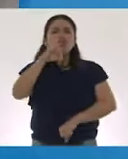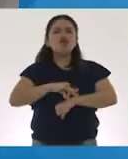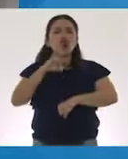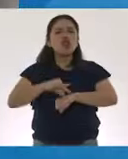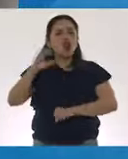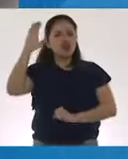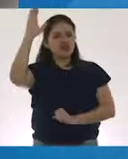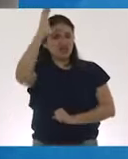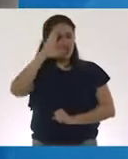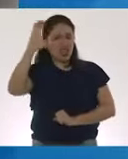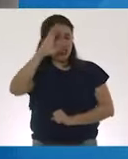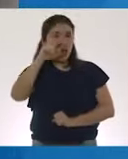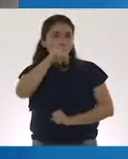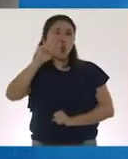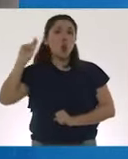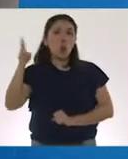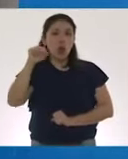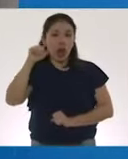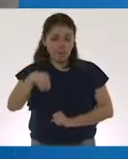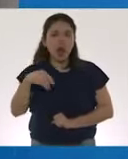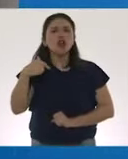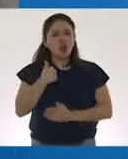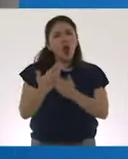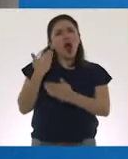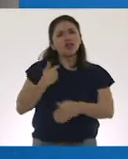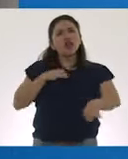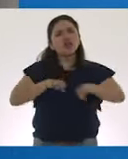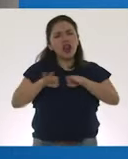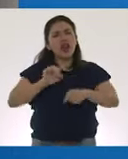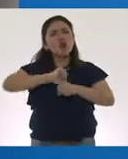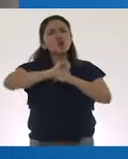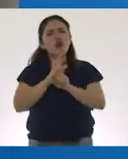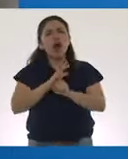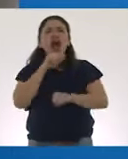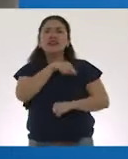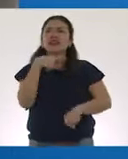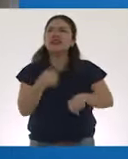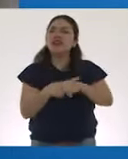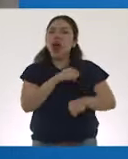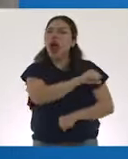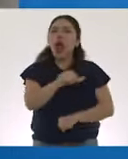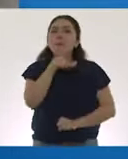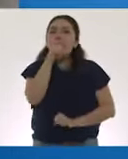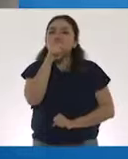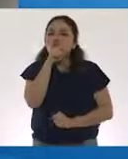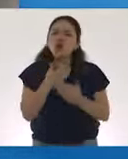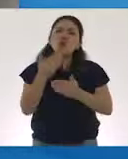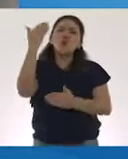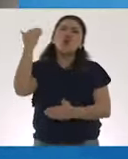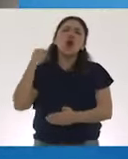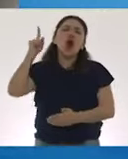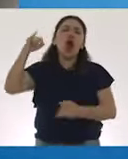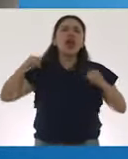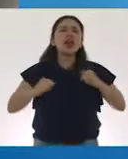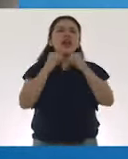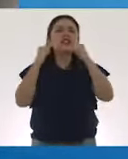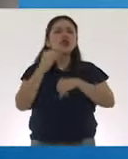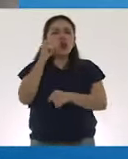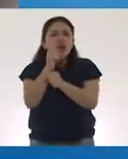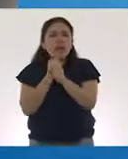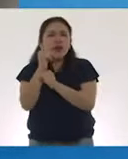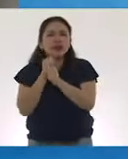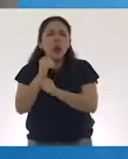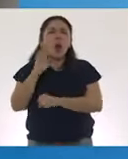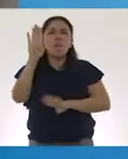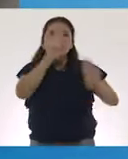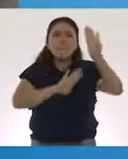de la UNAM. Yo trabajé con unos coronavirus que infectan apoyos hace muchos años en el Instituto de Investigaciones Biomédicas de